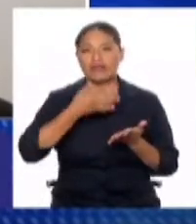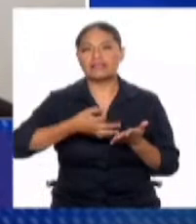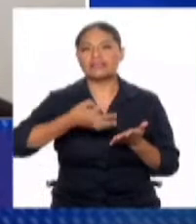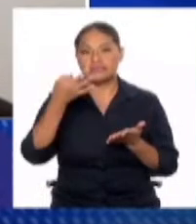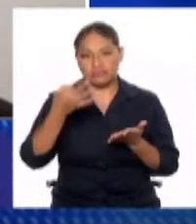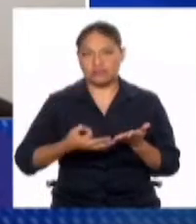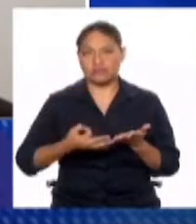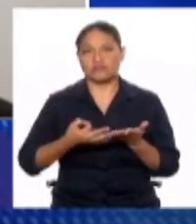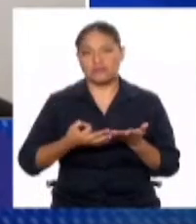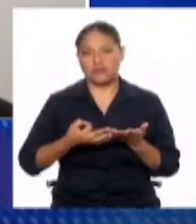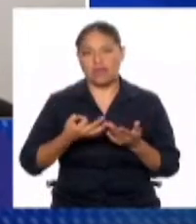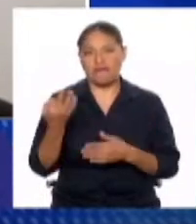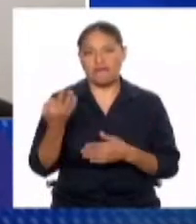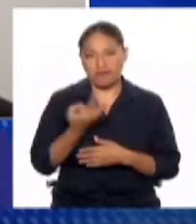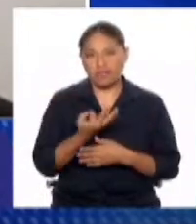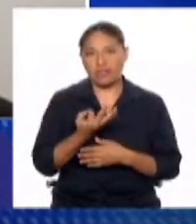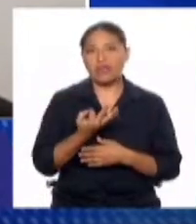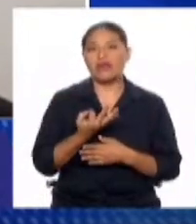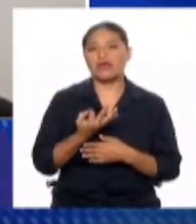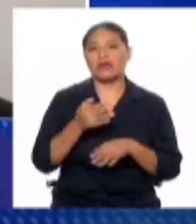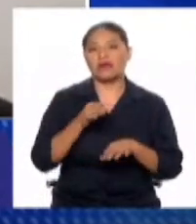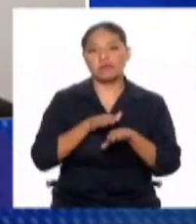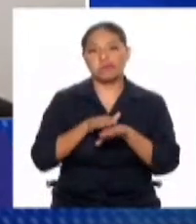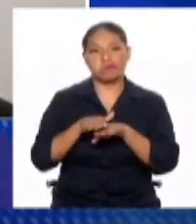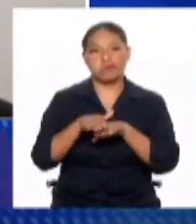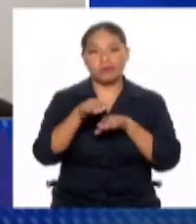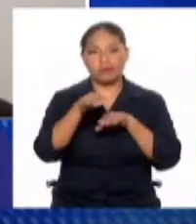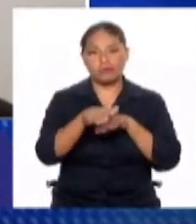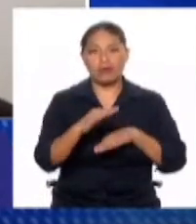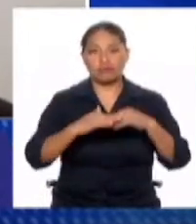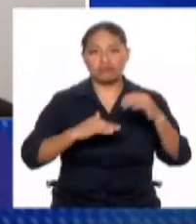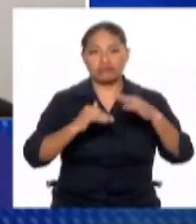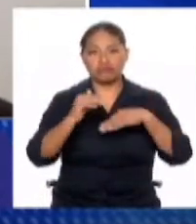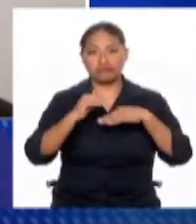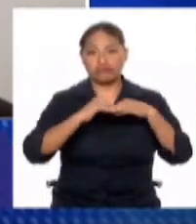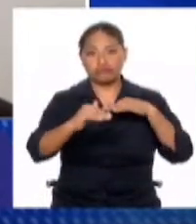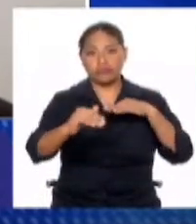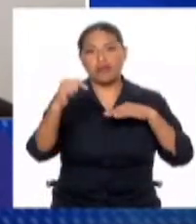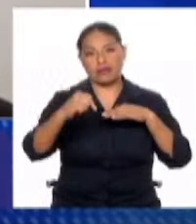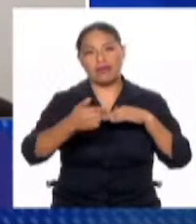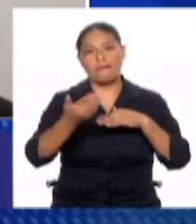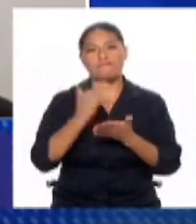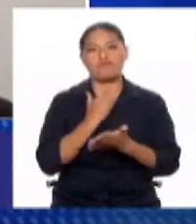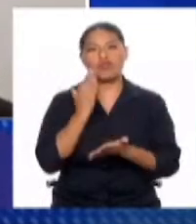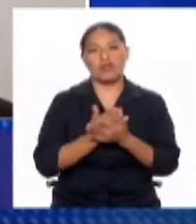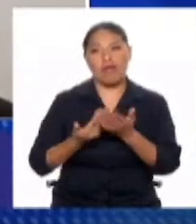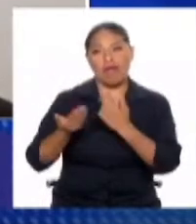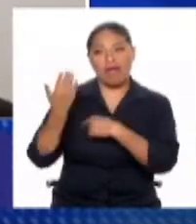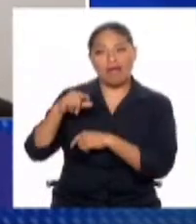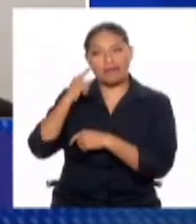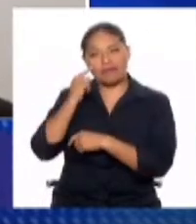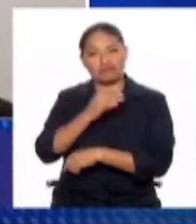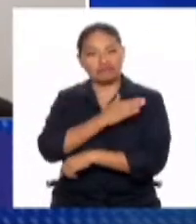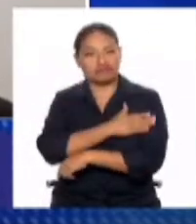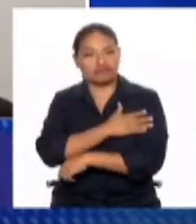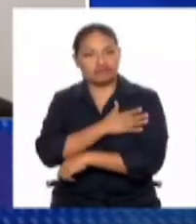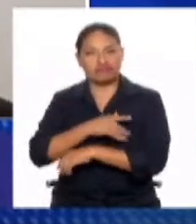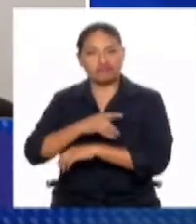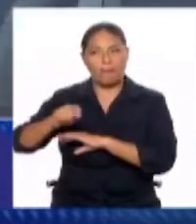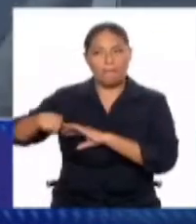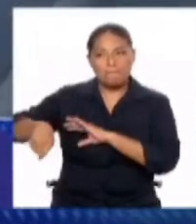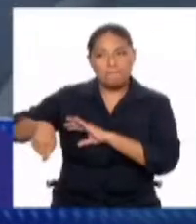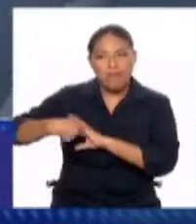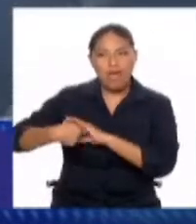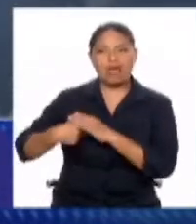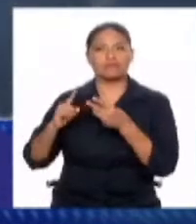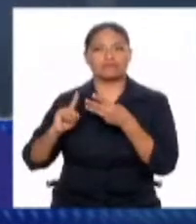en elementos de convicción de que habría el delito de lavado de activos, tráfico de influencias y